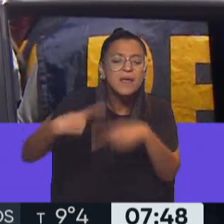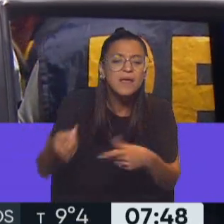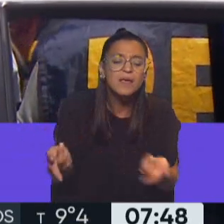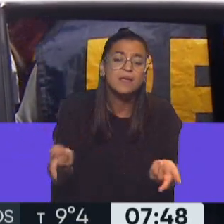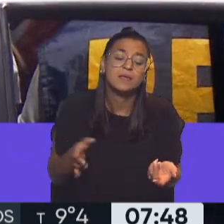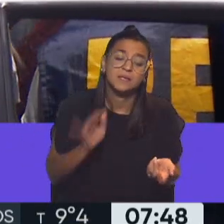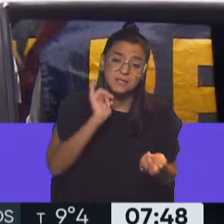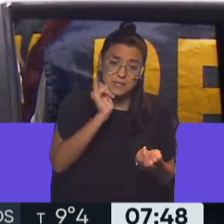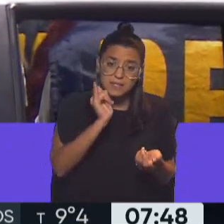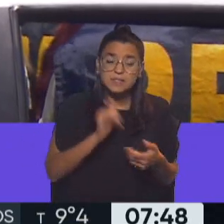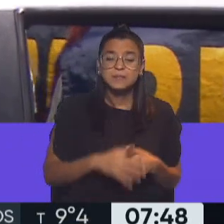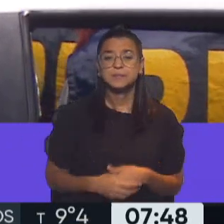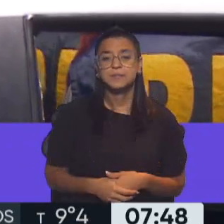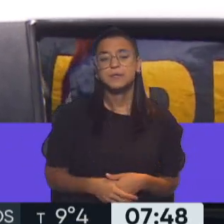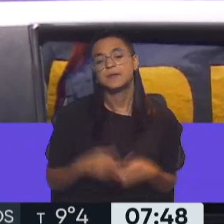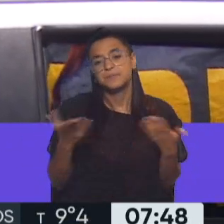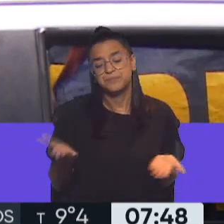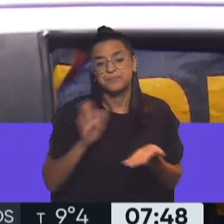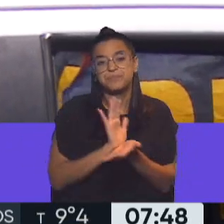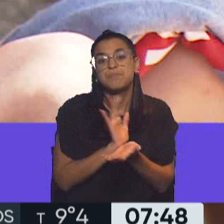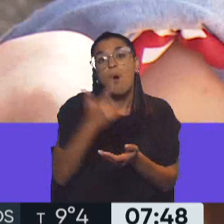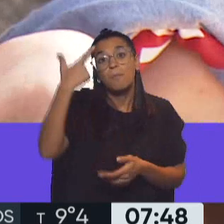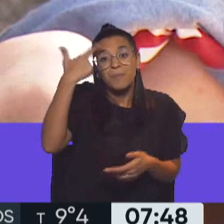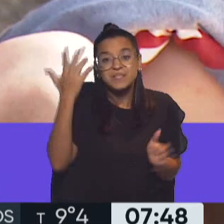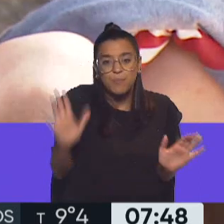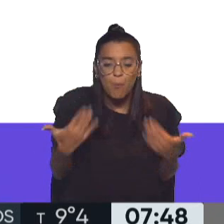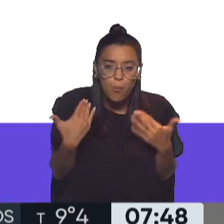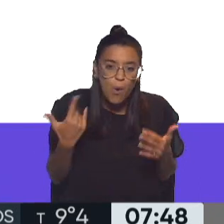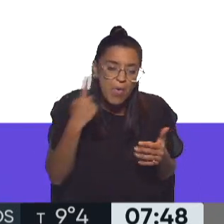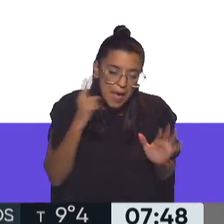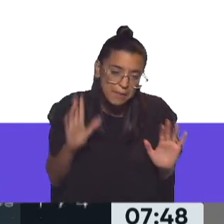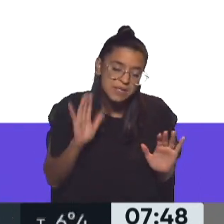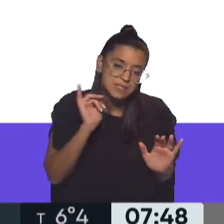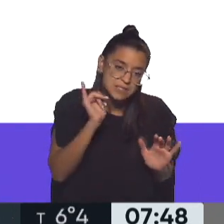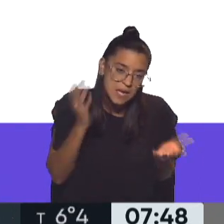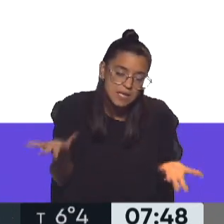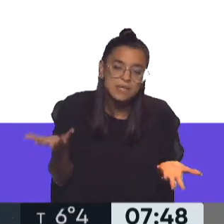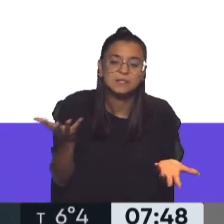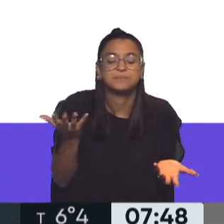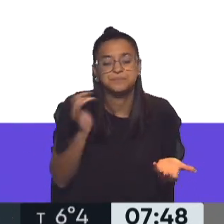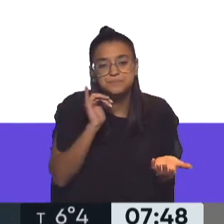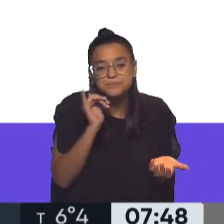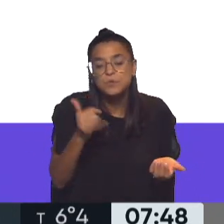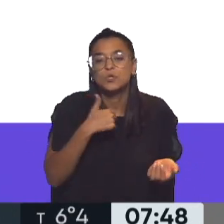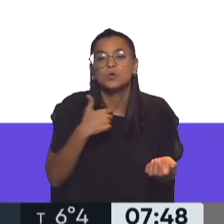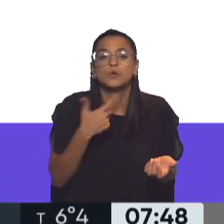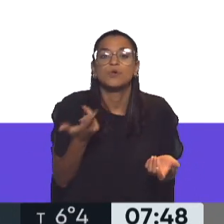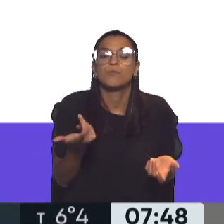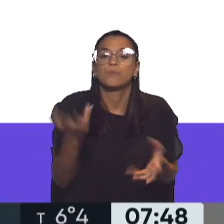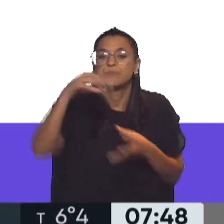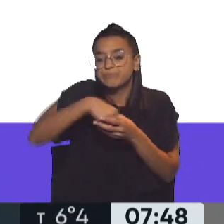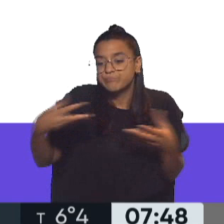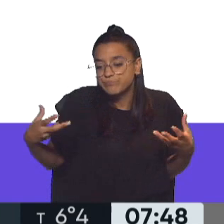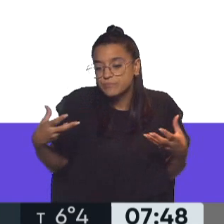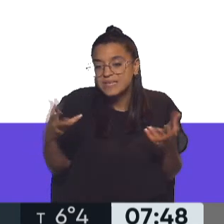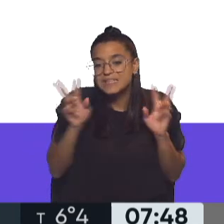Sí, en el campo de la hipótesis, uno puede pensar. En el campo de los hechos, yo estoy en el hecho de Lucas. Y